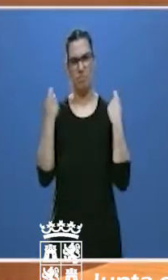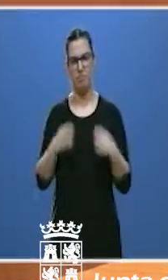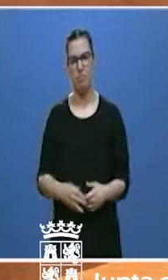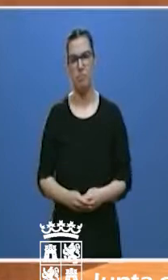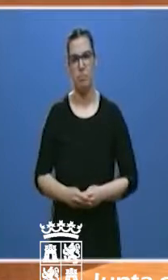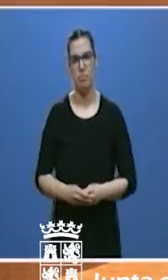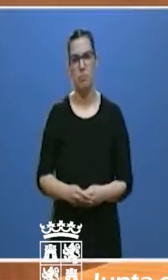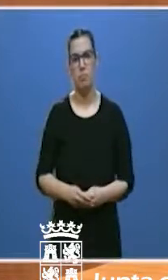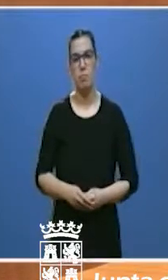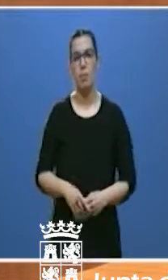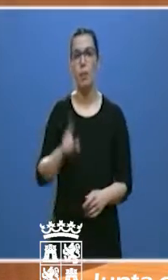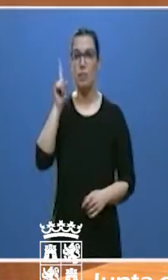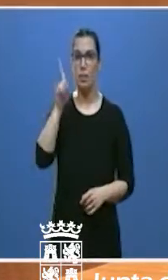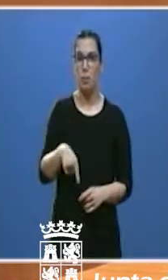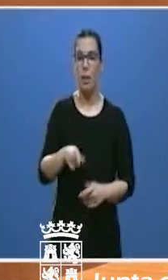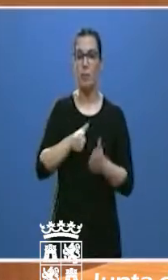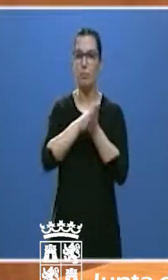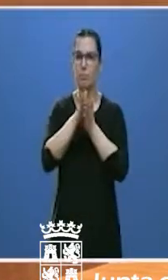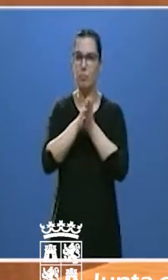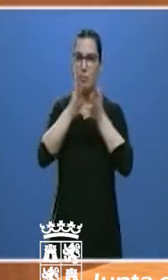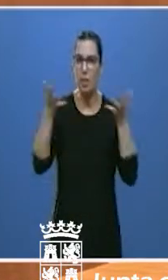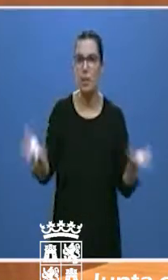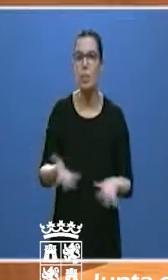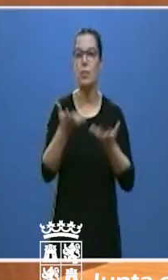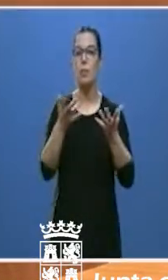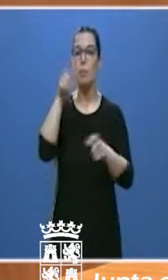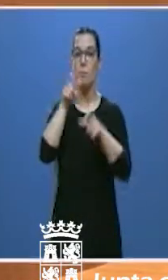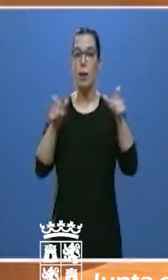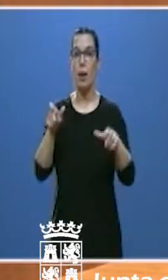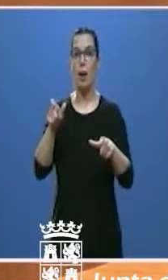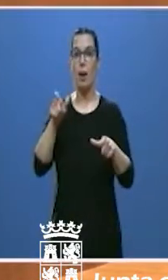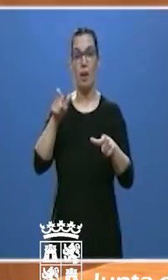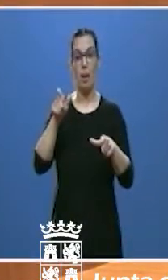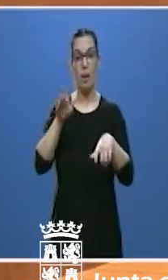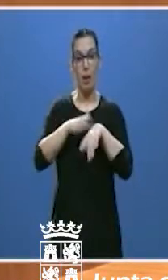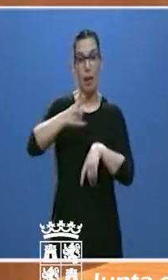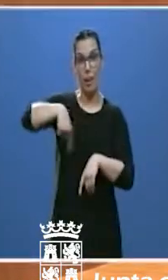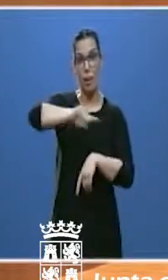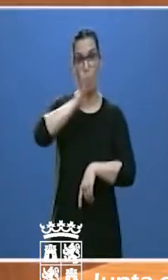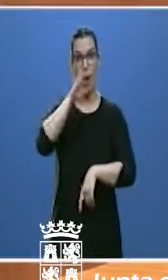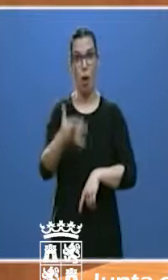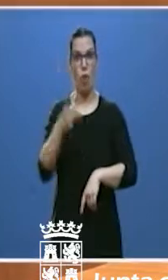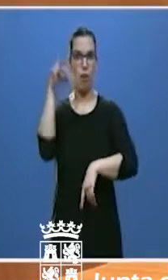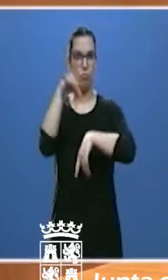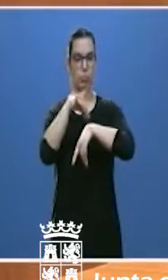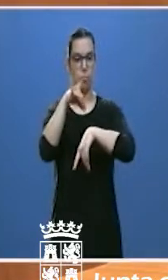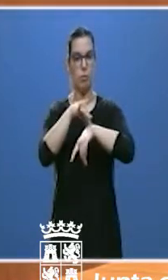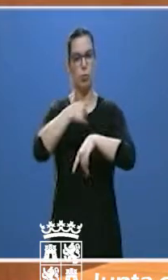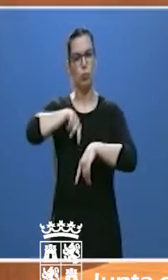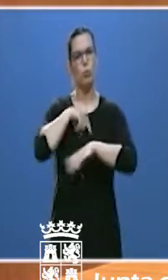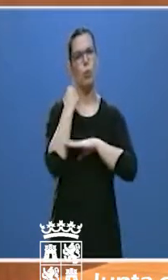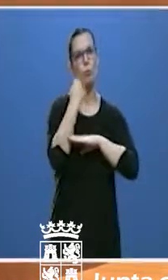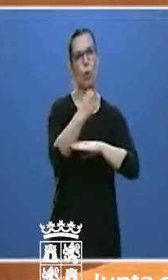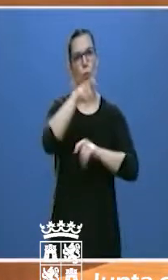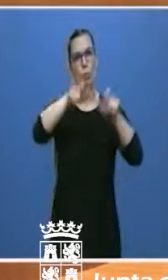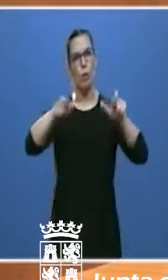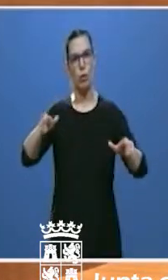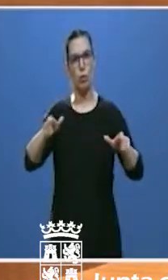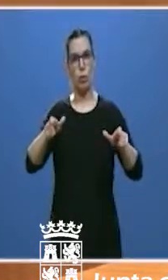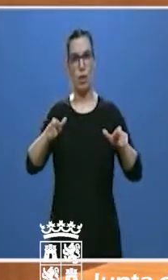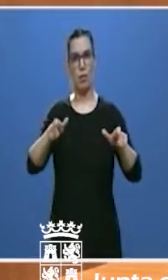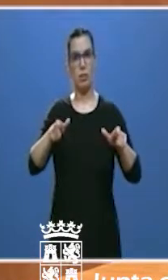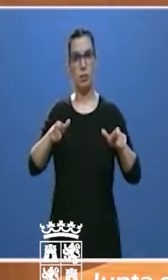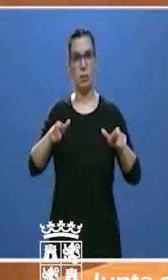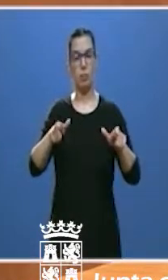y la esperanza para todos quienes están padeciendo hoy esa enfermedad. Nuestro apoyo a las personas que han perdido